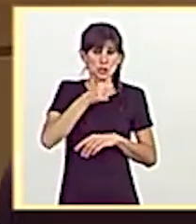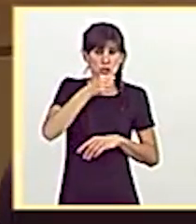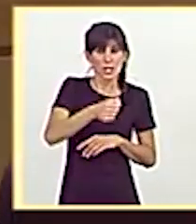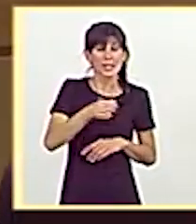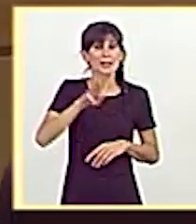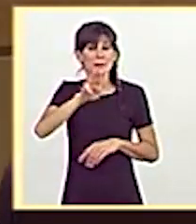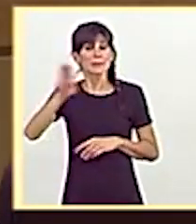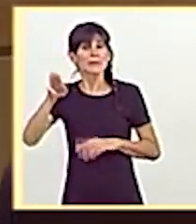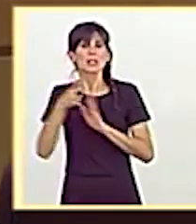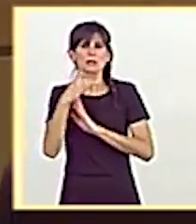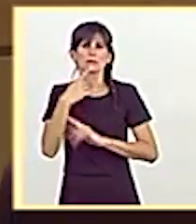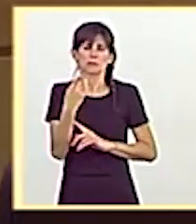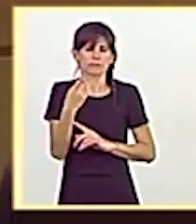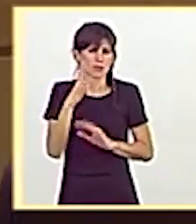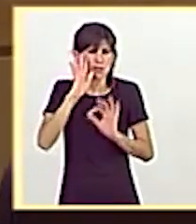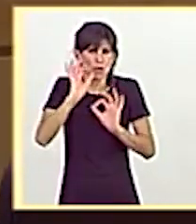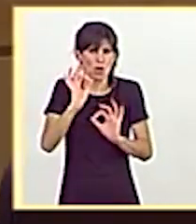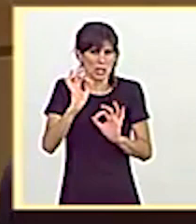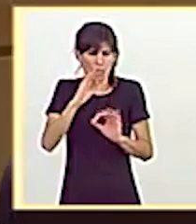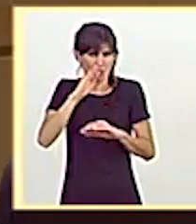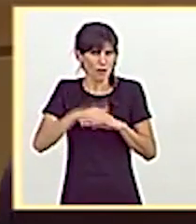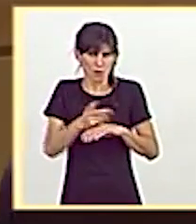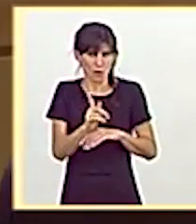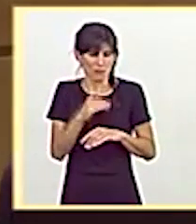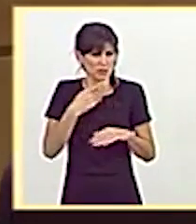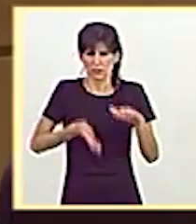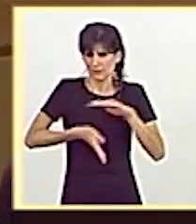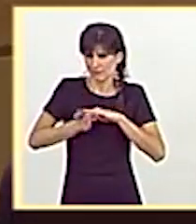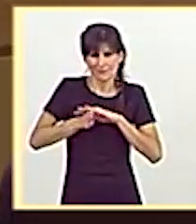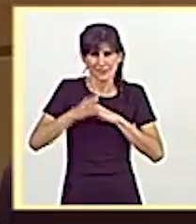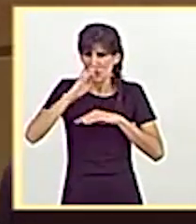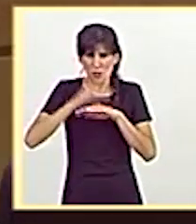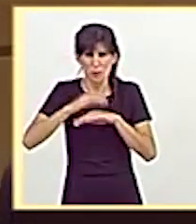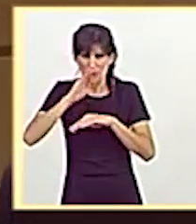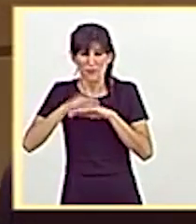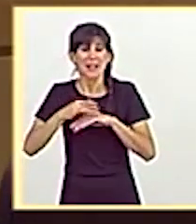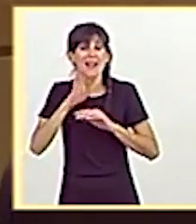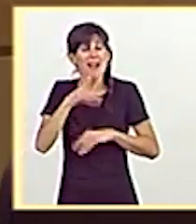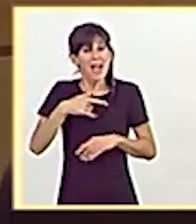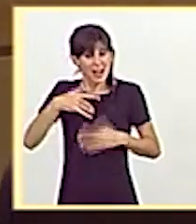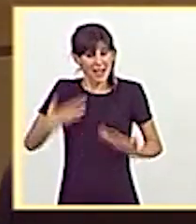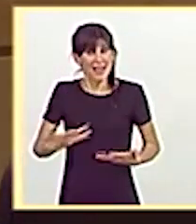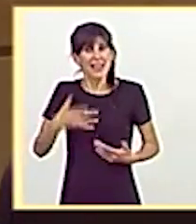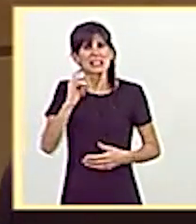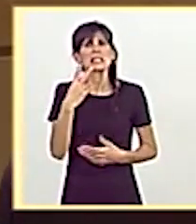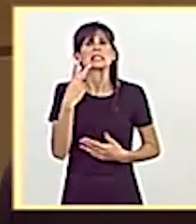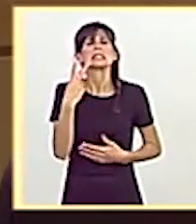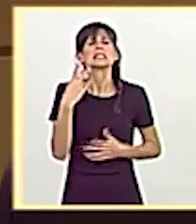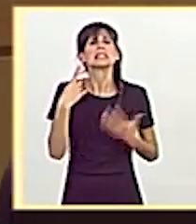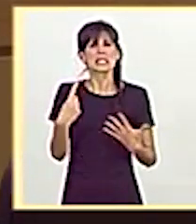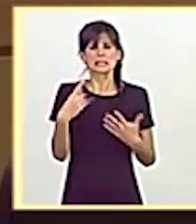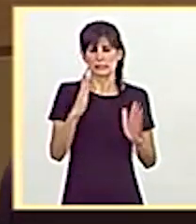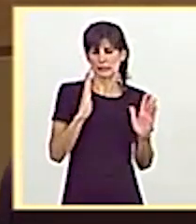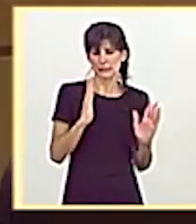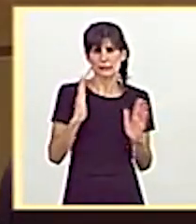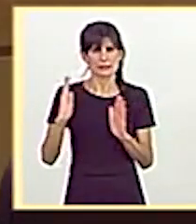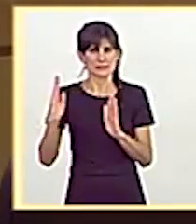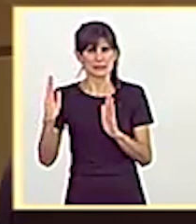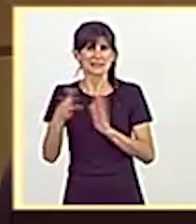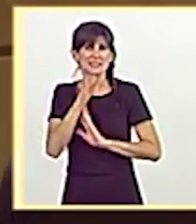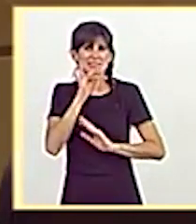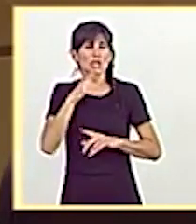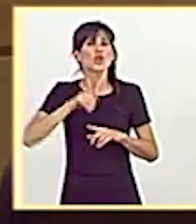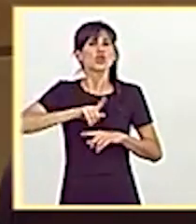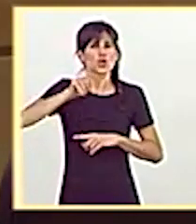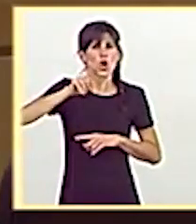del Partido Popular han sido una evidencia y una constante. En conjunto, a día de hoy hay seis tramos pendientes en el norte de la Nacional 2